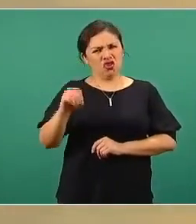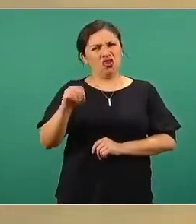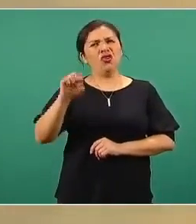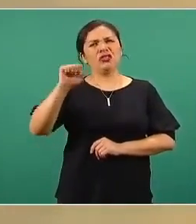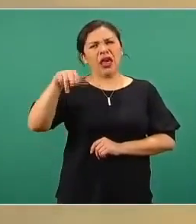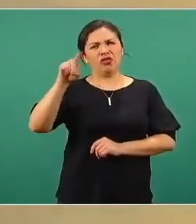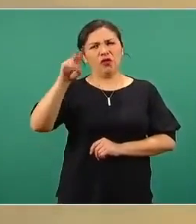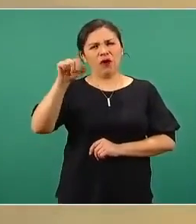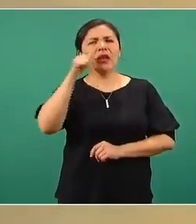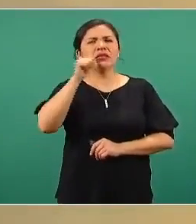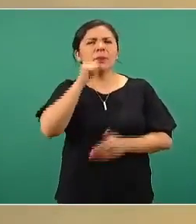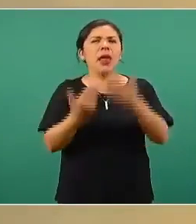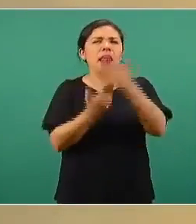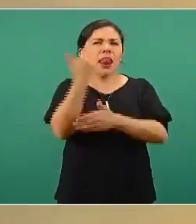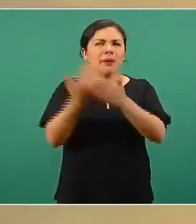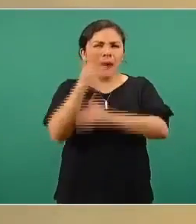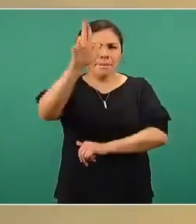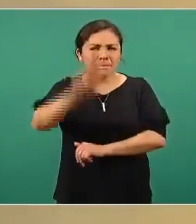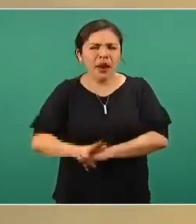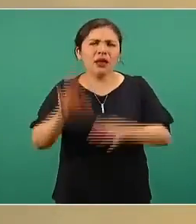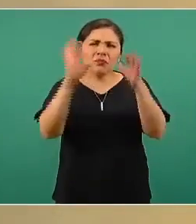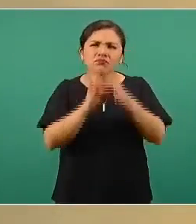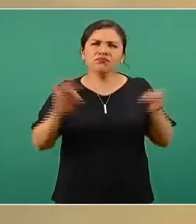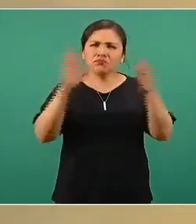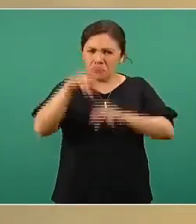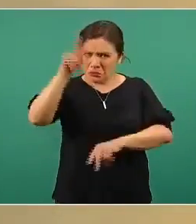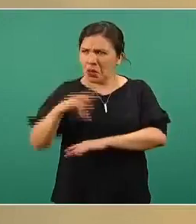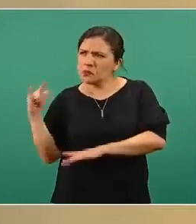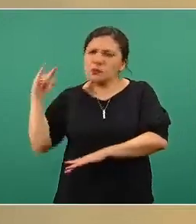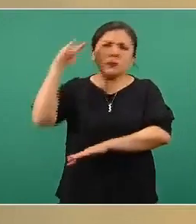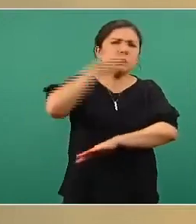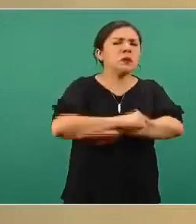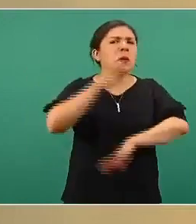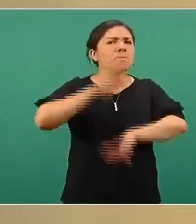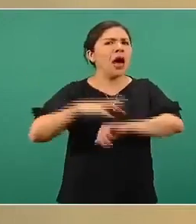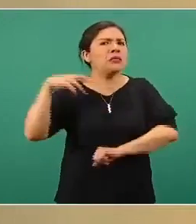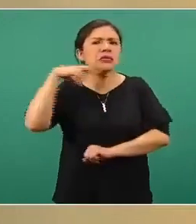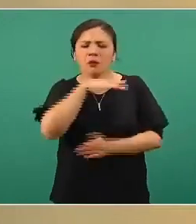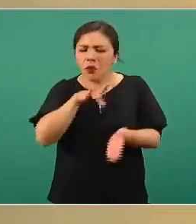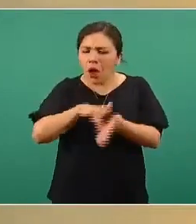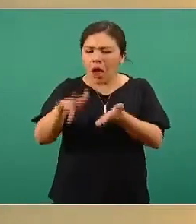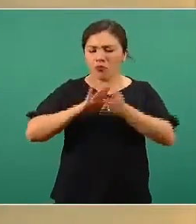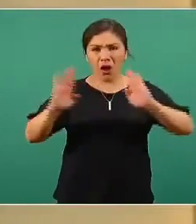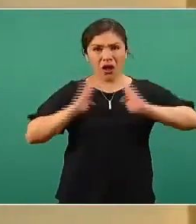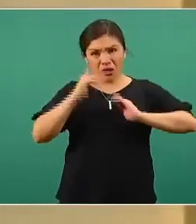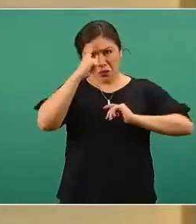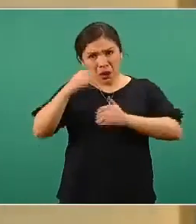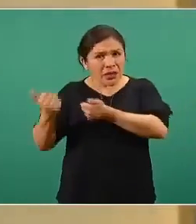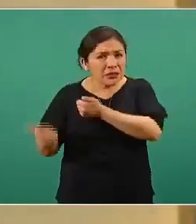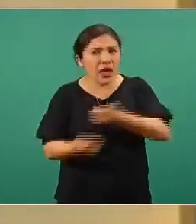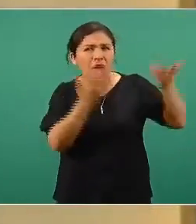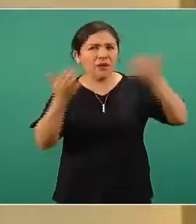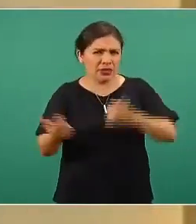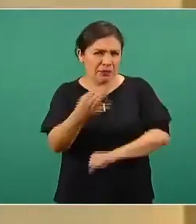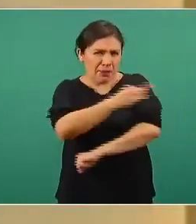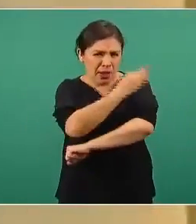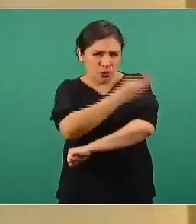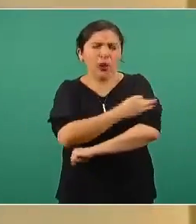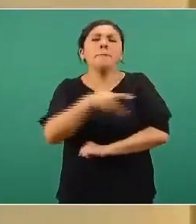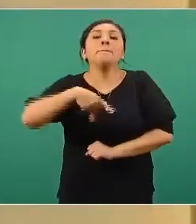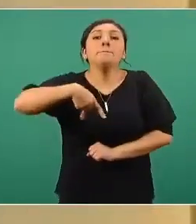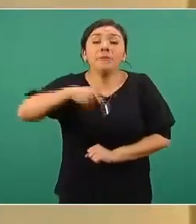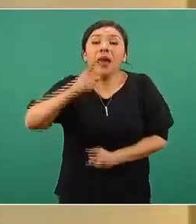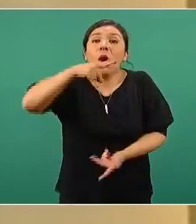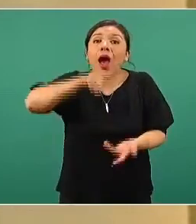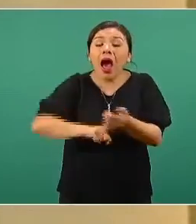que son las rutas aéreas y terrestres en las que nos apoya el Ejército para llevar la vacuna. Pero tránsito es